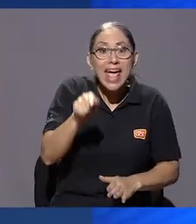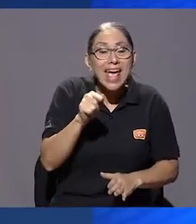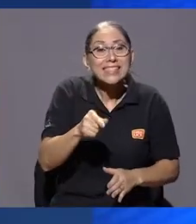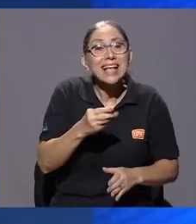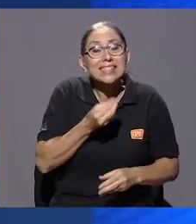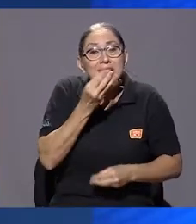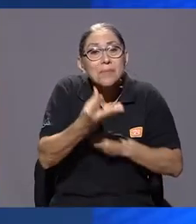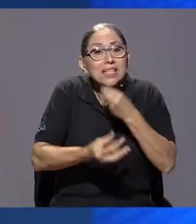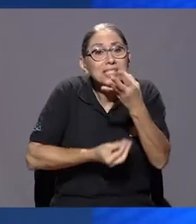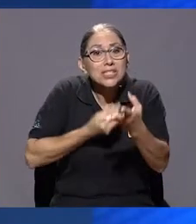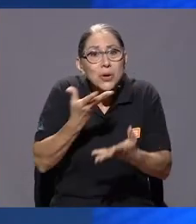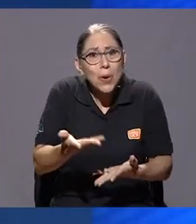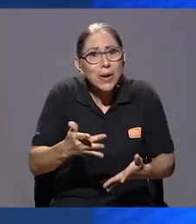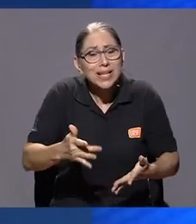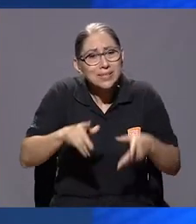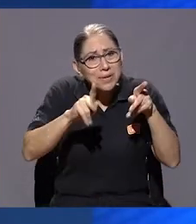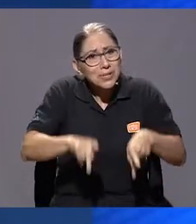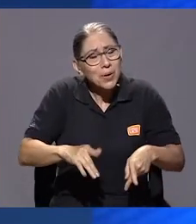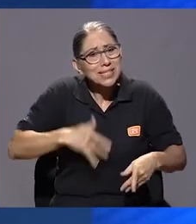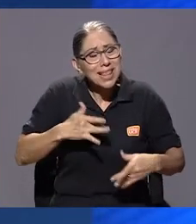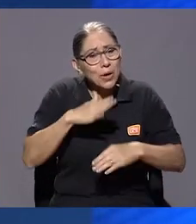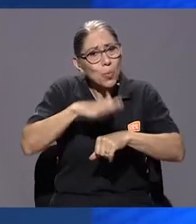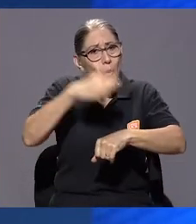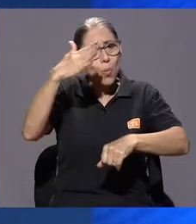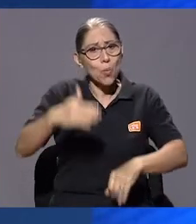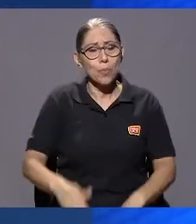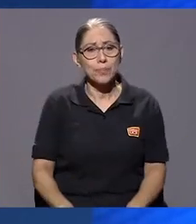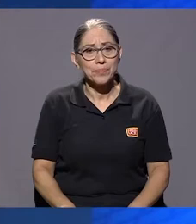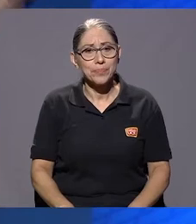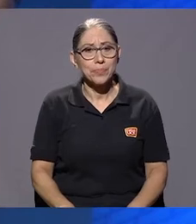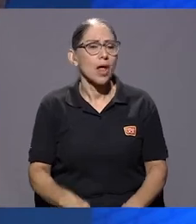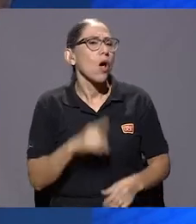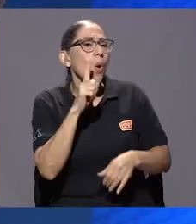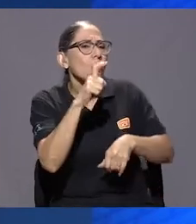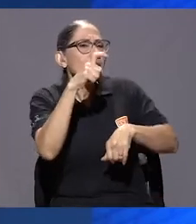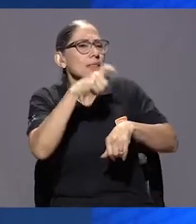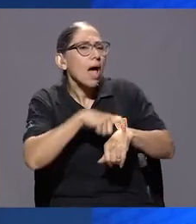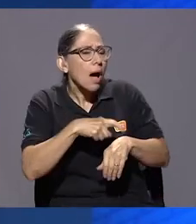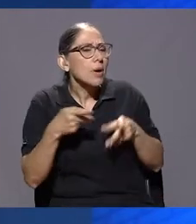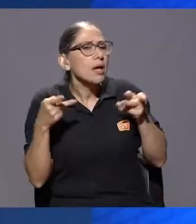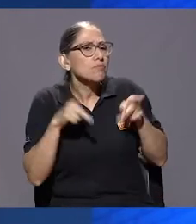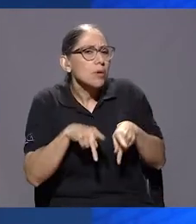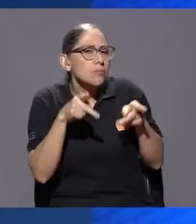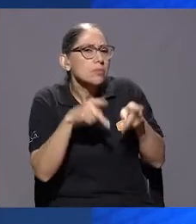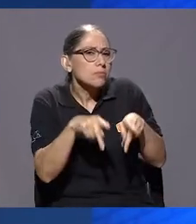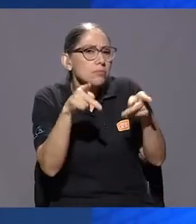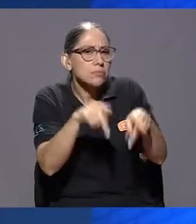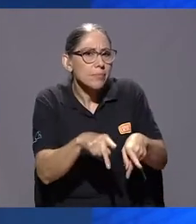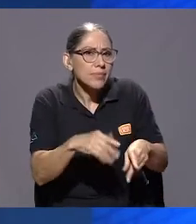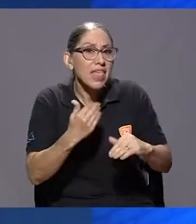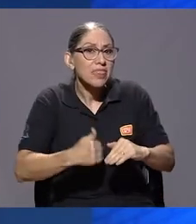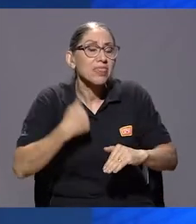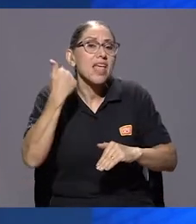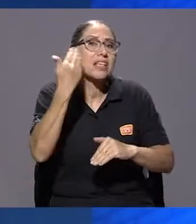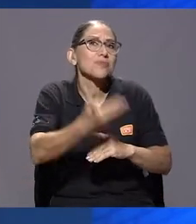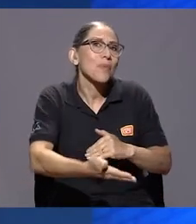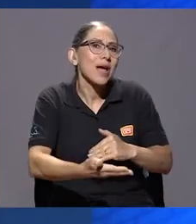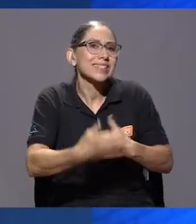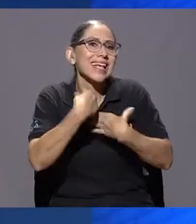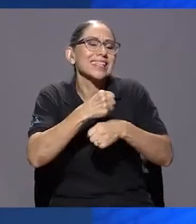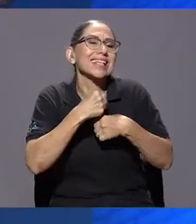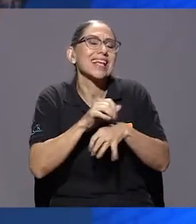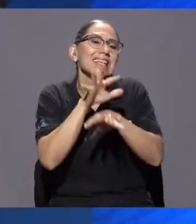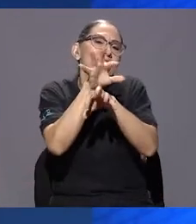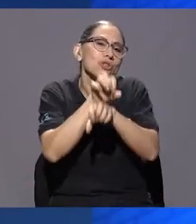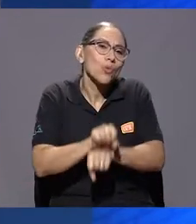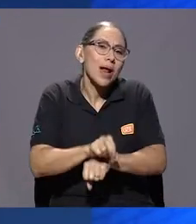una etapa que suele tal vez suceder, se me ocurre pensar, después de los rituales religiosos,